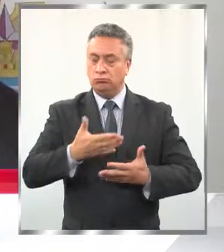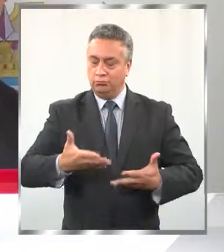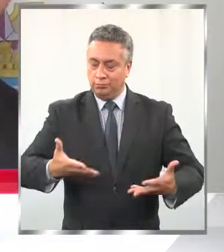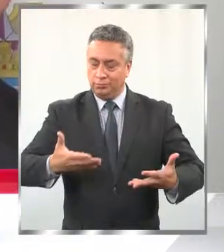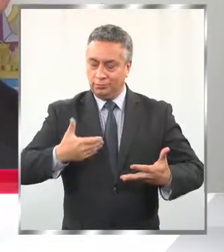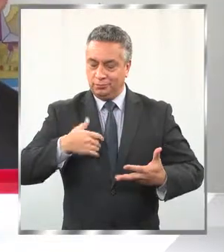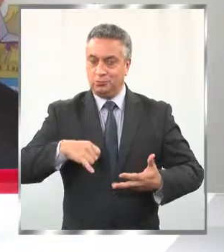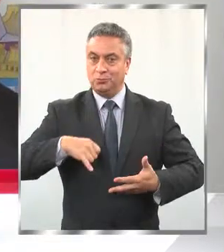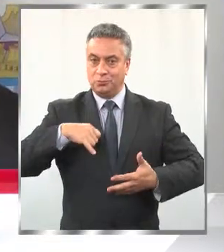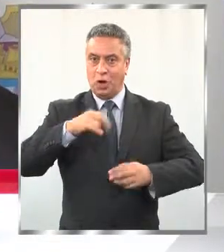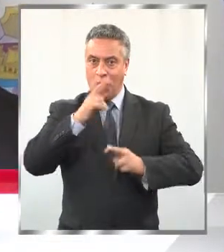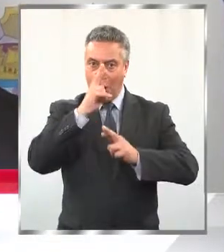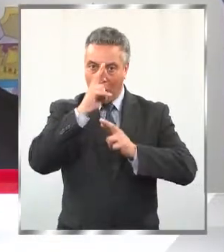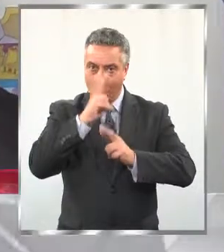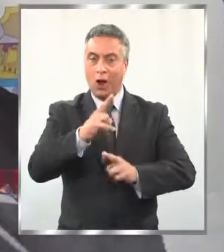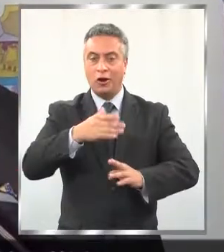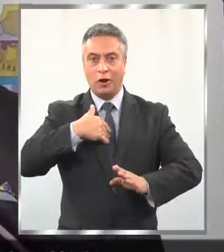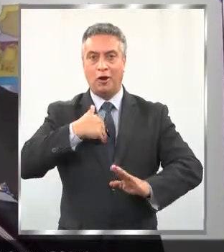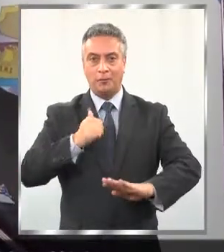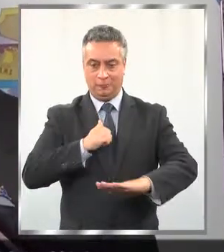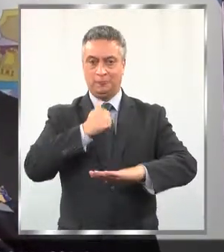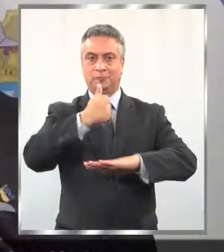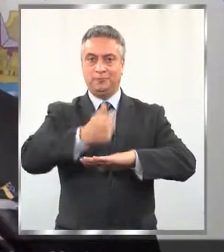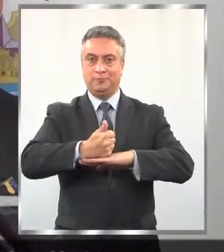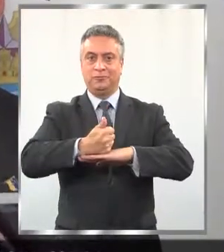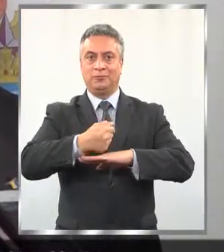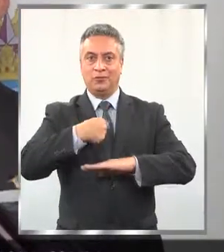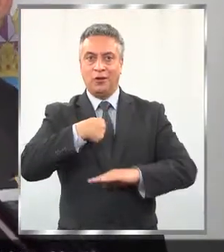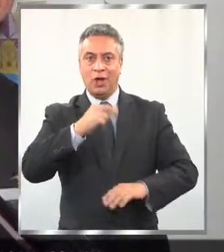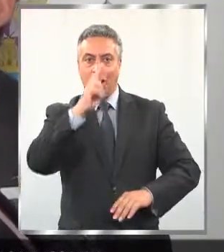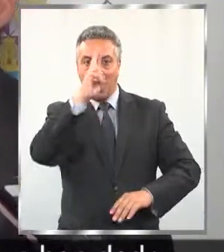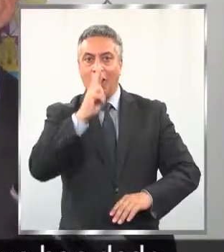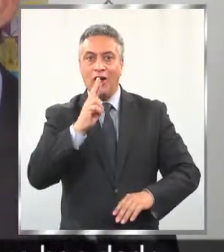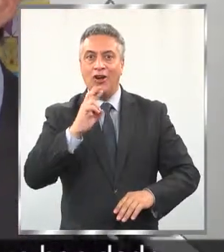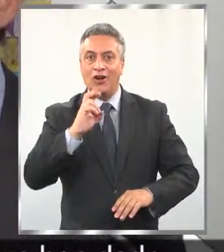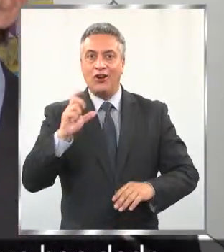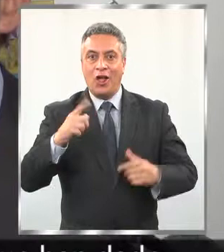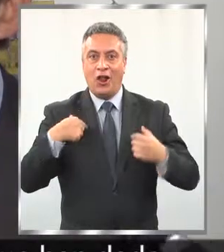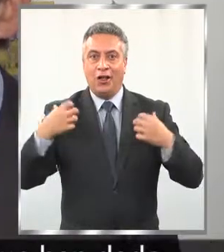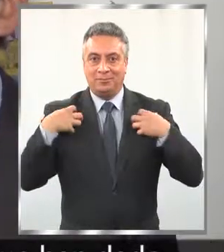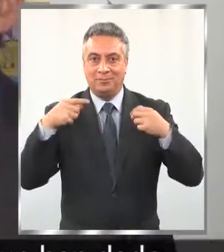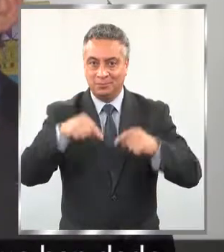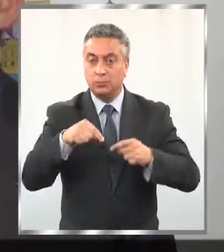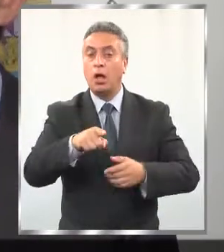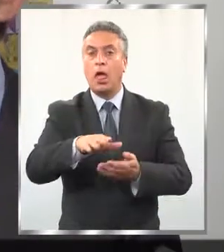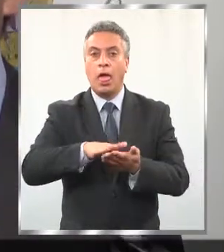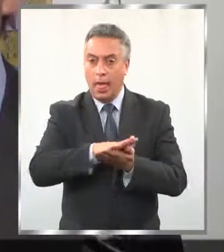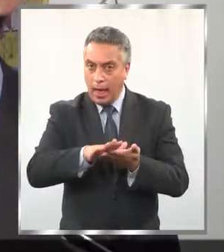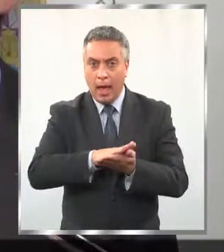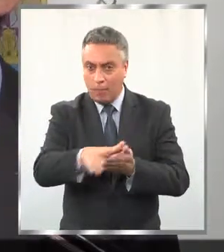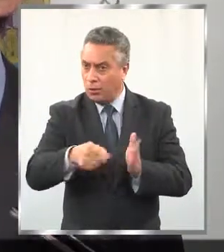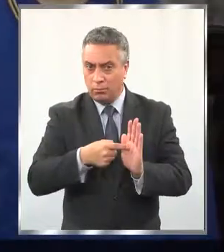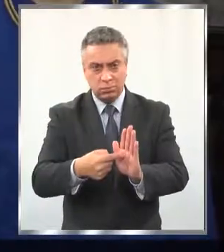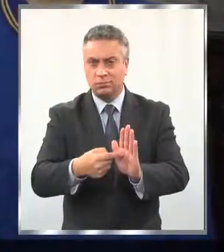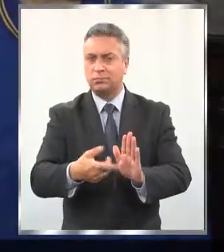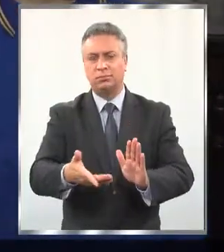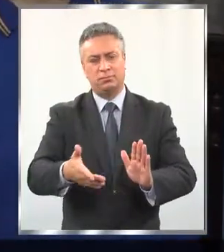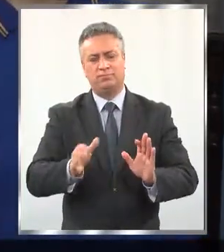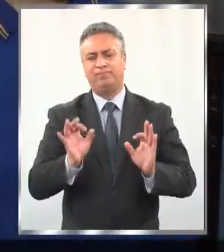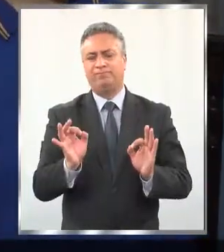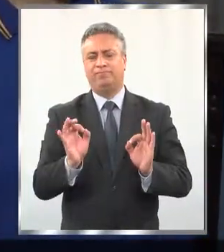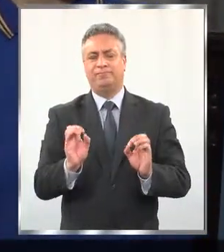que me hayan pedido justamente cumplir este rol, pero yo estoy muy agradecido porque el ejemplo que han dado es increíble.